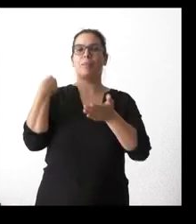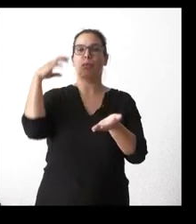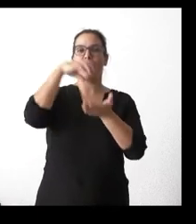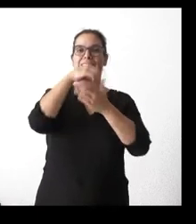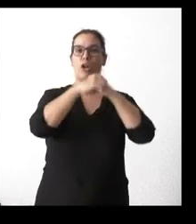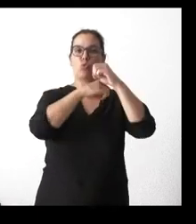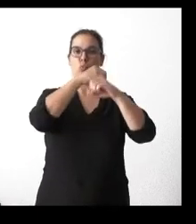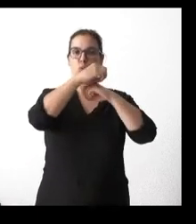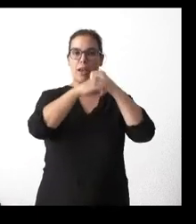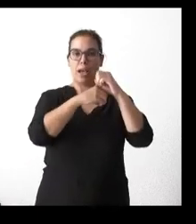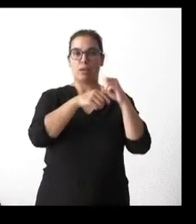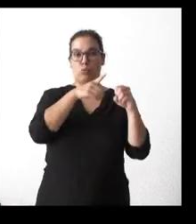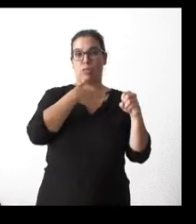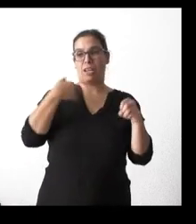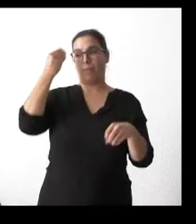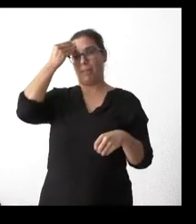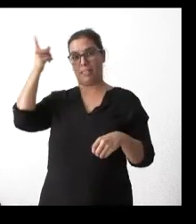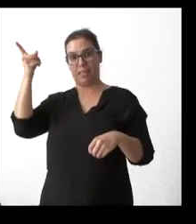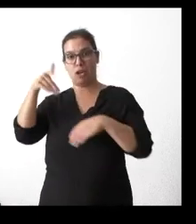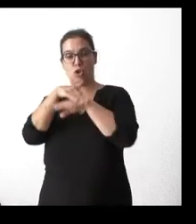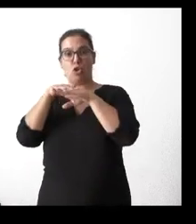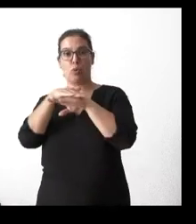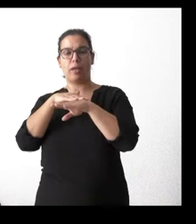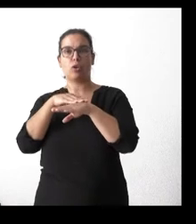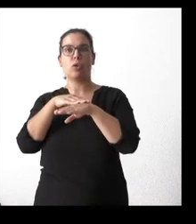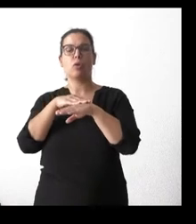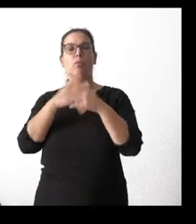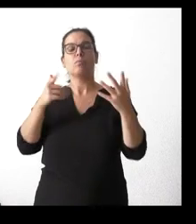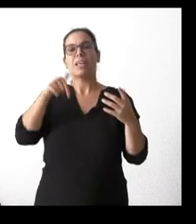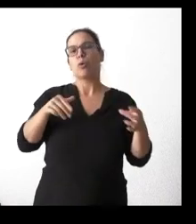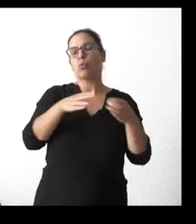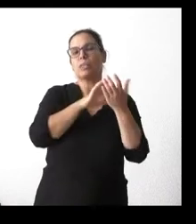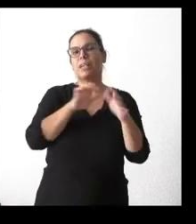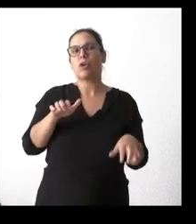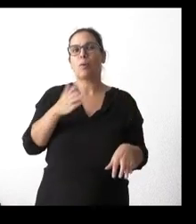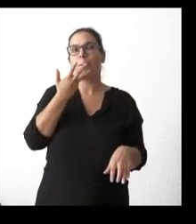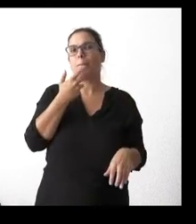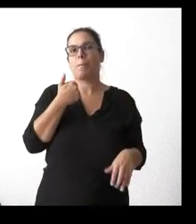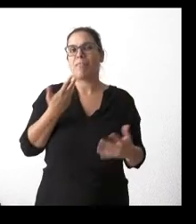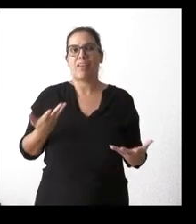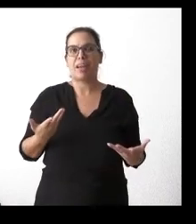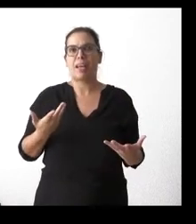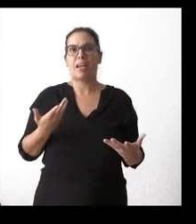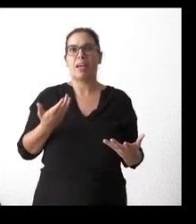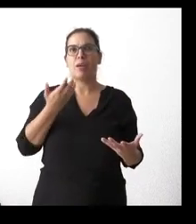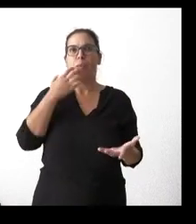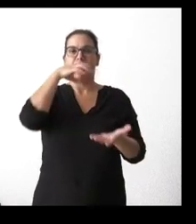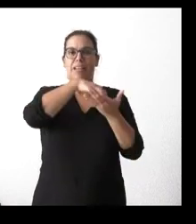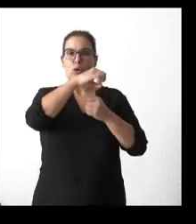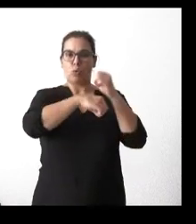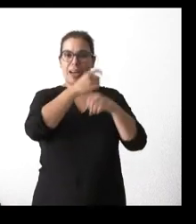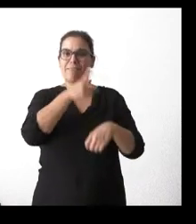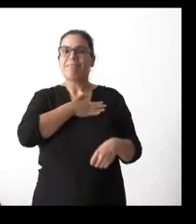al gobierno de que lo replanté, ¿en qué línea o qué le gustaría a la Junta de Castilla y León que pasará con las nucleares? Se